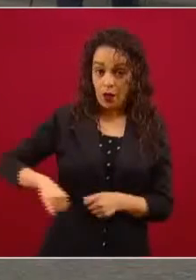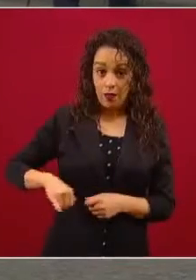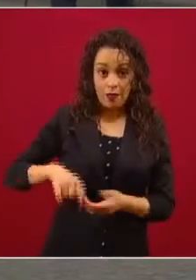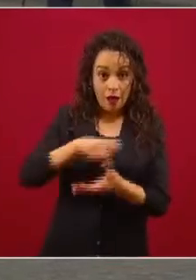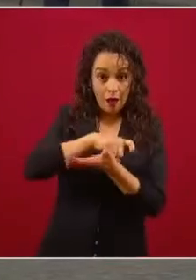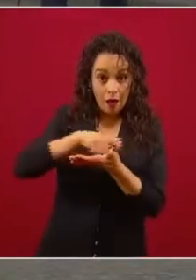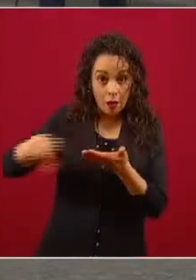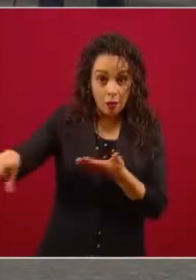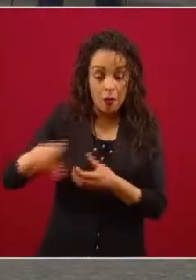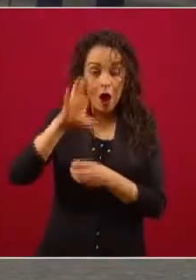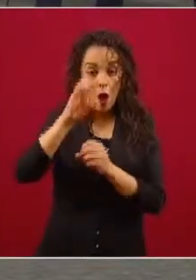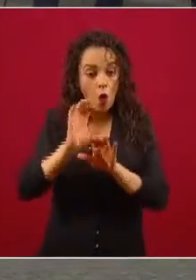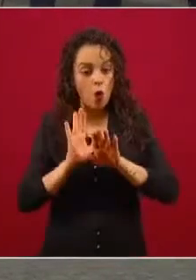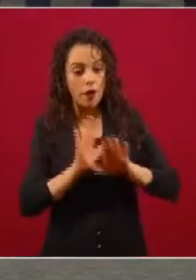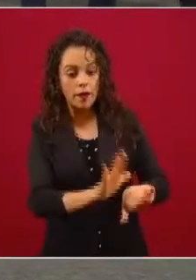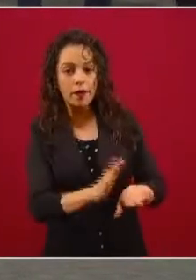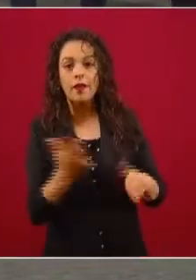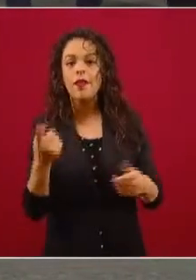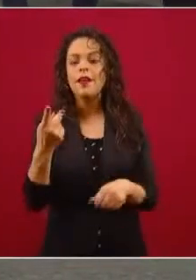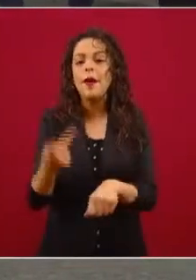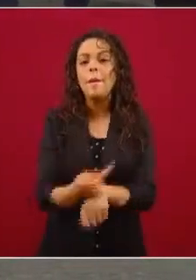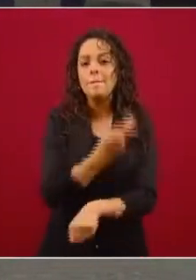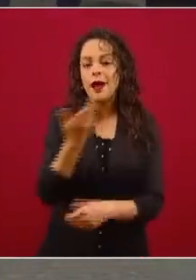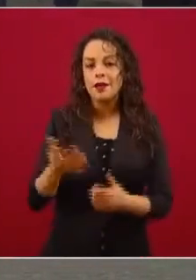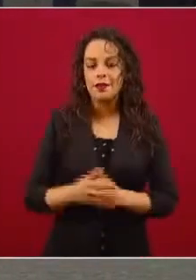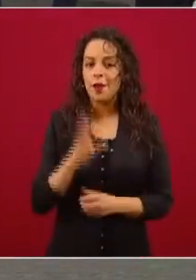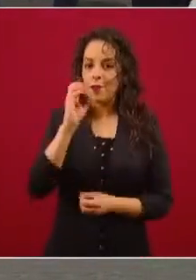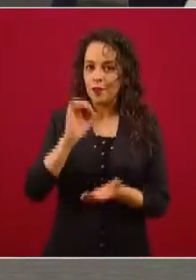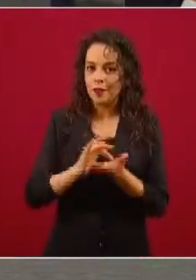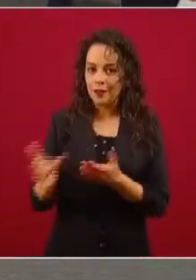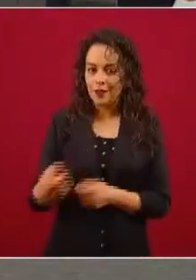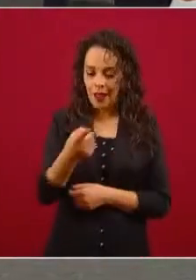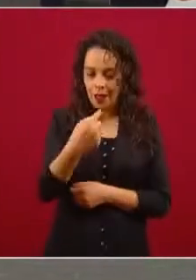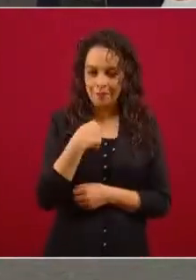parte del gobierno mexicano? Gracias por sus respuestas. Sí,